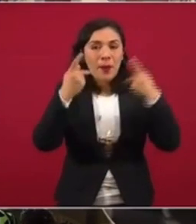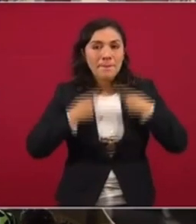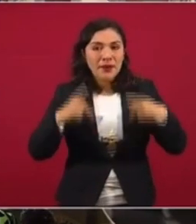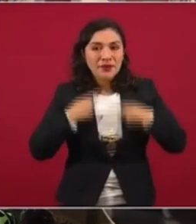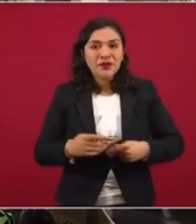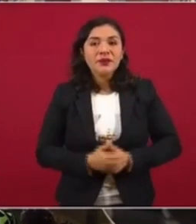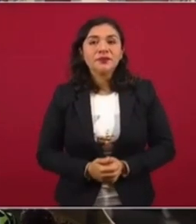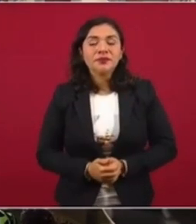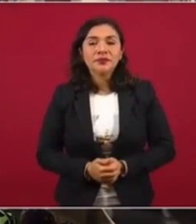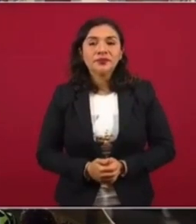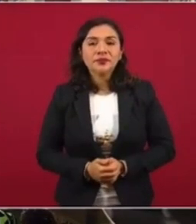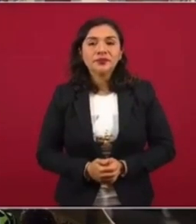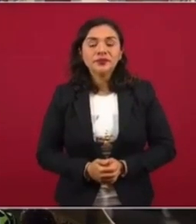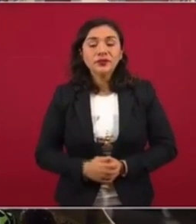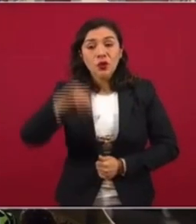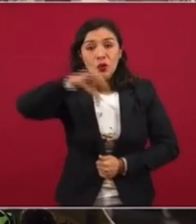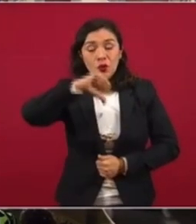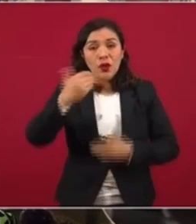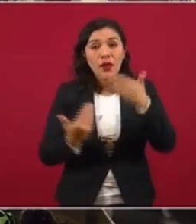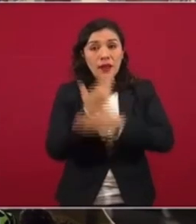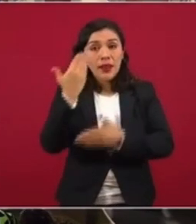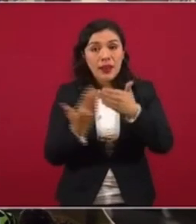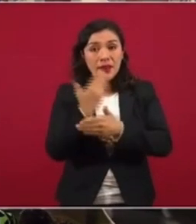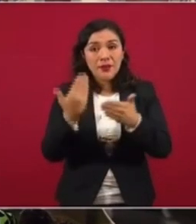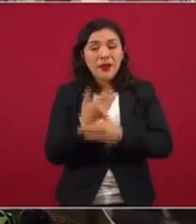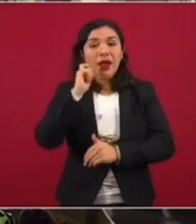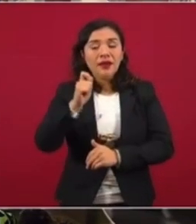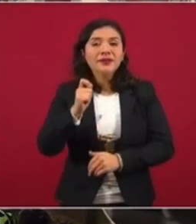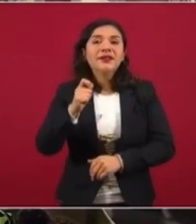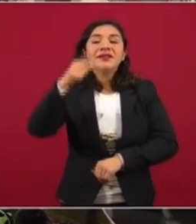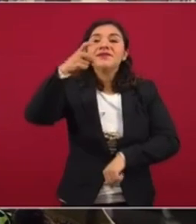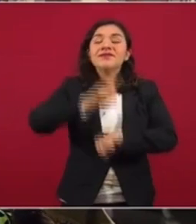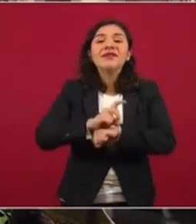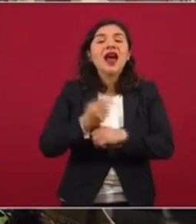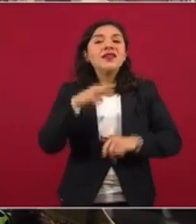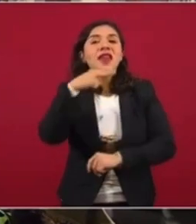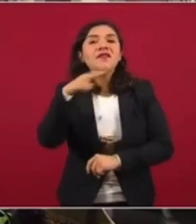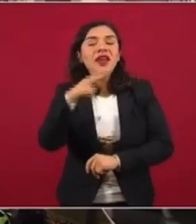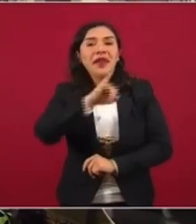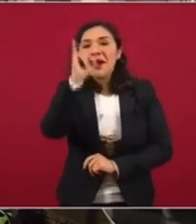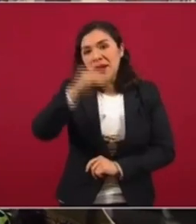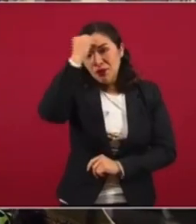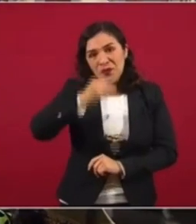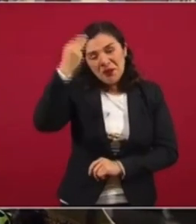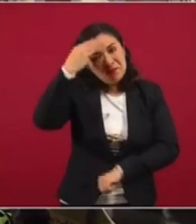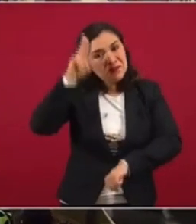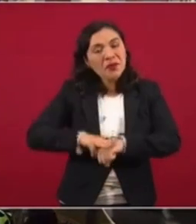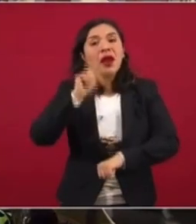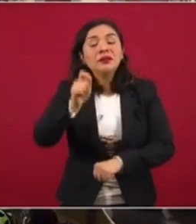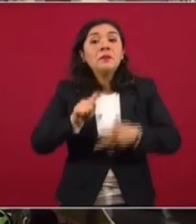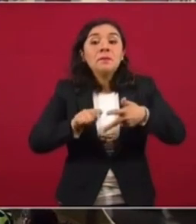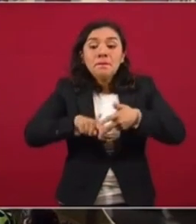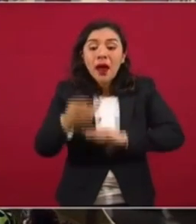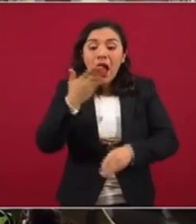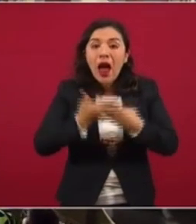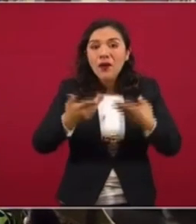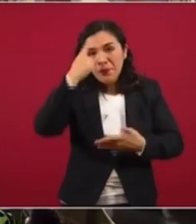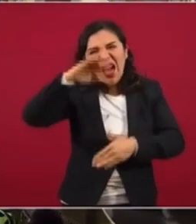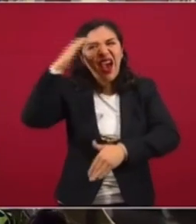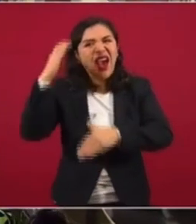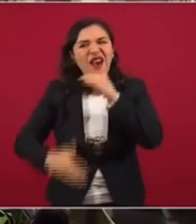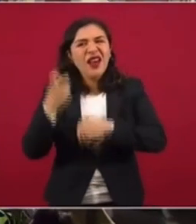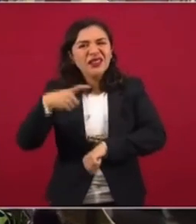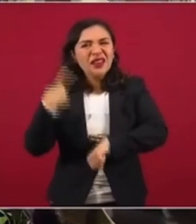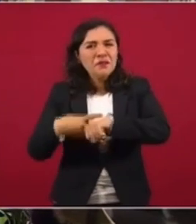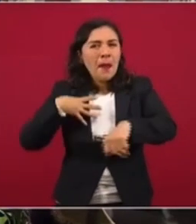Nos encontramos esta mañana, esta mañana de una Navidad inolvidable. Estamos seguros que va a ser el principio del fin de